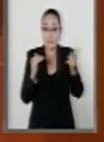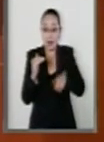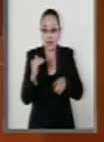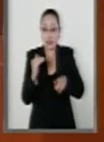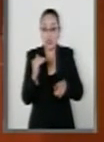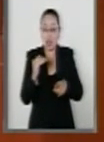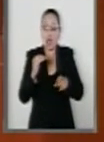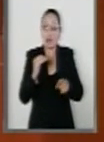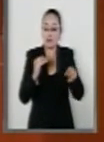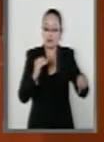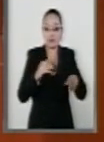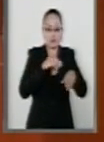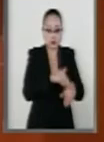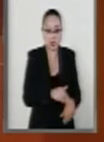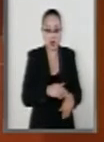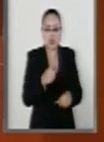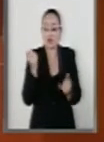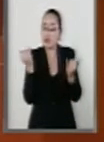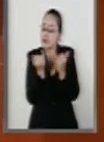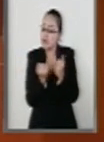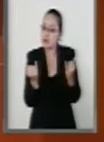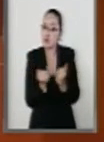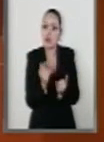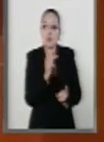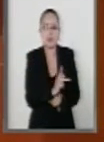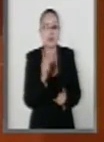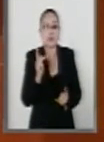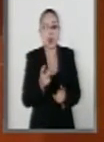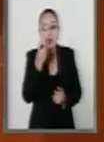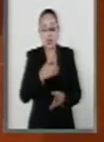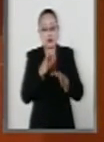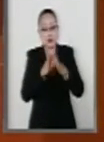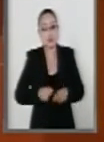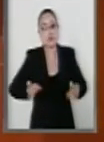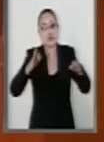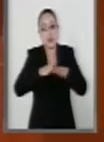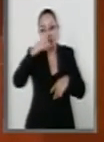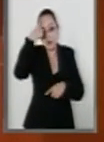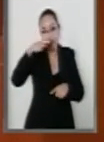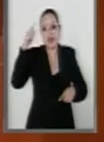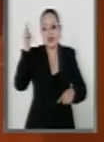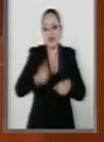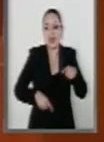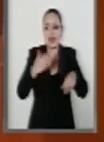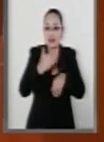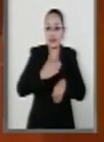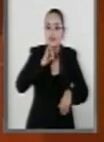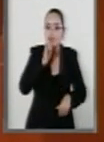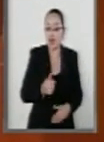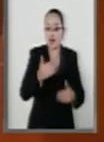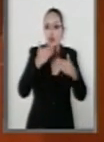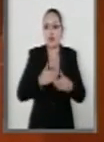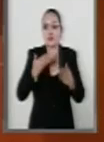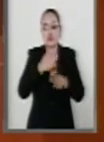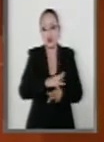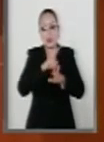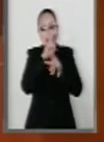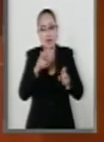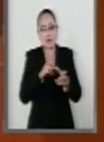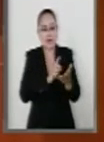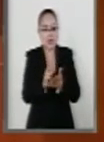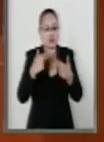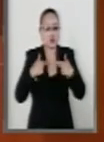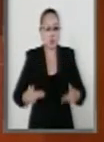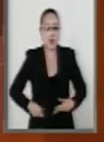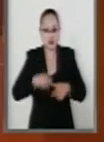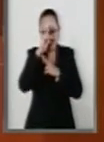por sus subordinados es también un aspecto esencial de la lucha contra la impunidad persistente en materia de violaciones de